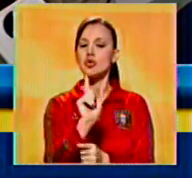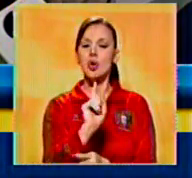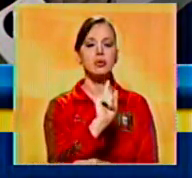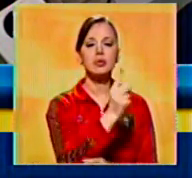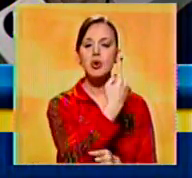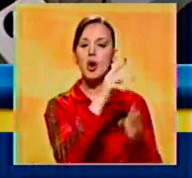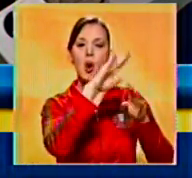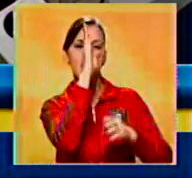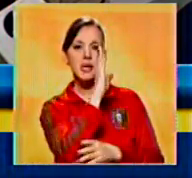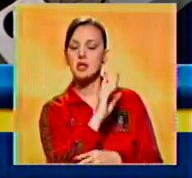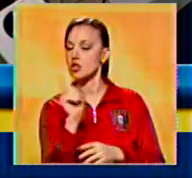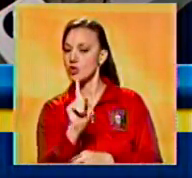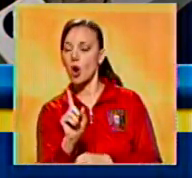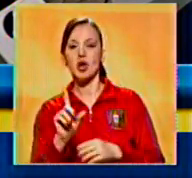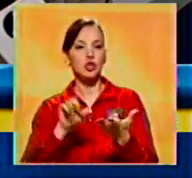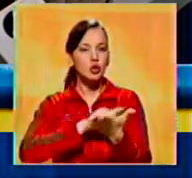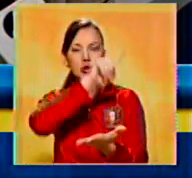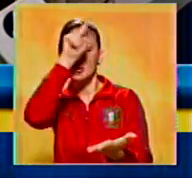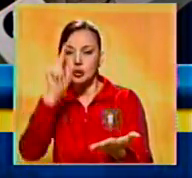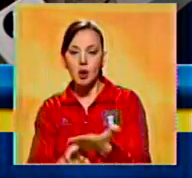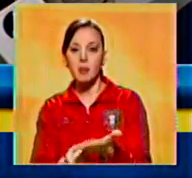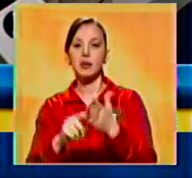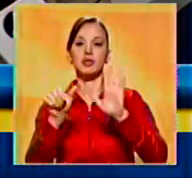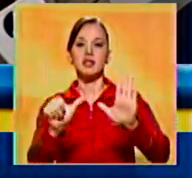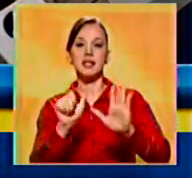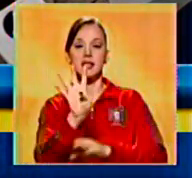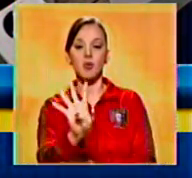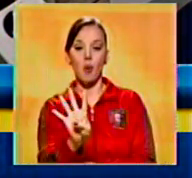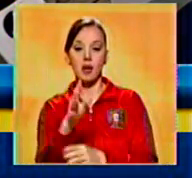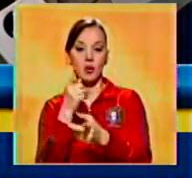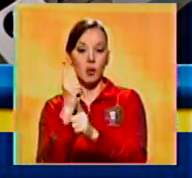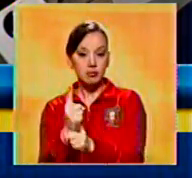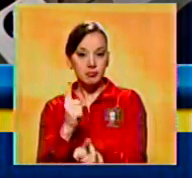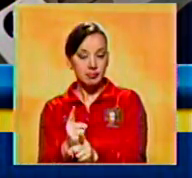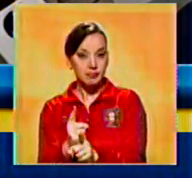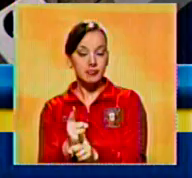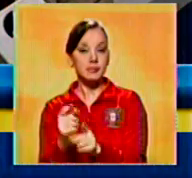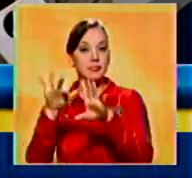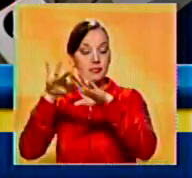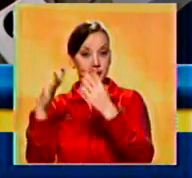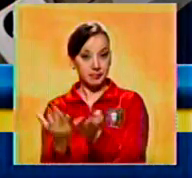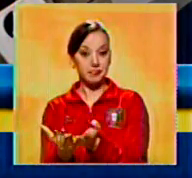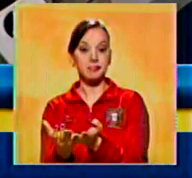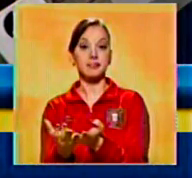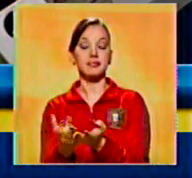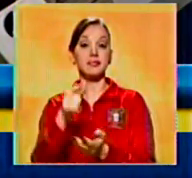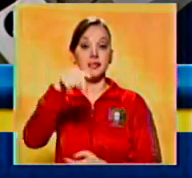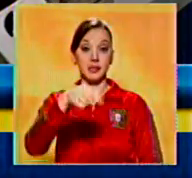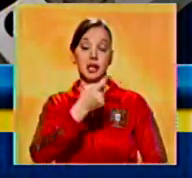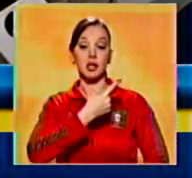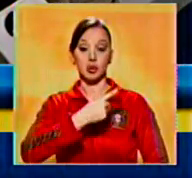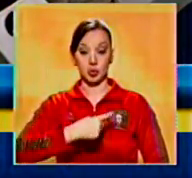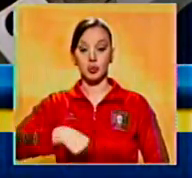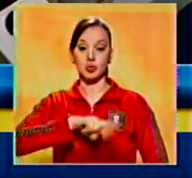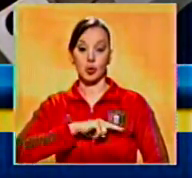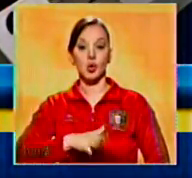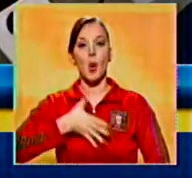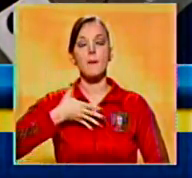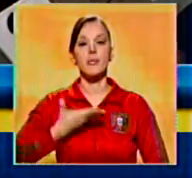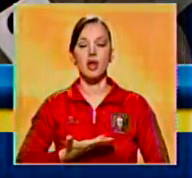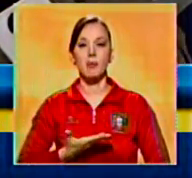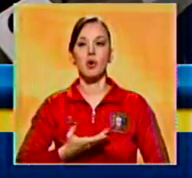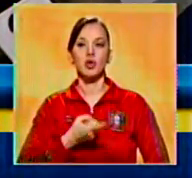todos los 64 partidos de la Copa del Mundo, vamos a transmitirlo de acá, tenemos una capacidad para algo entre